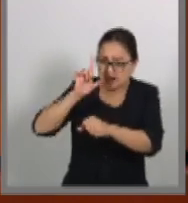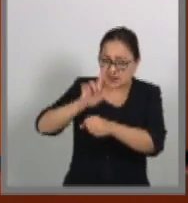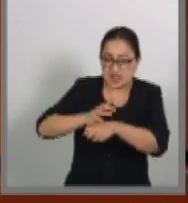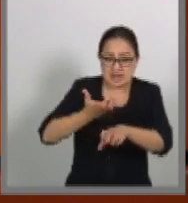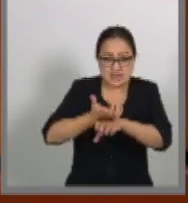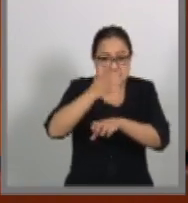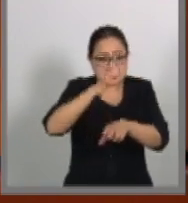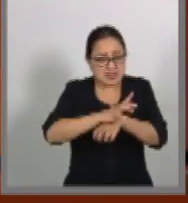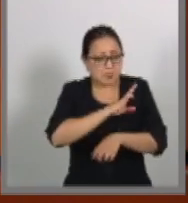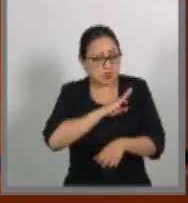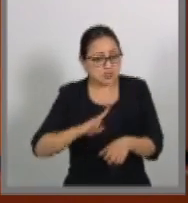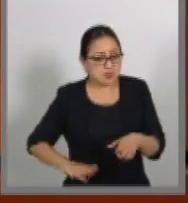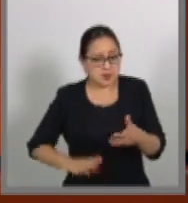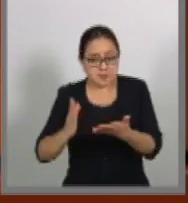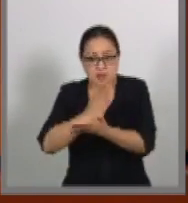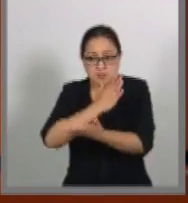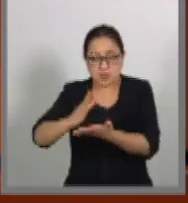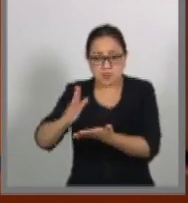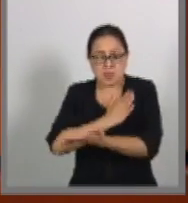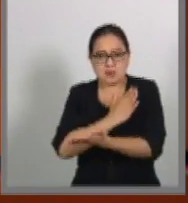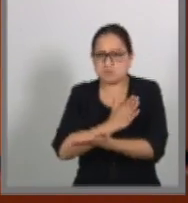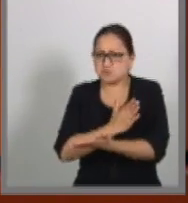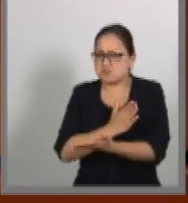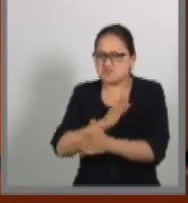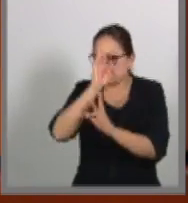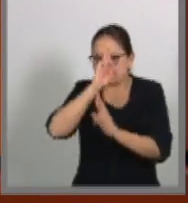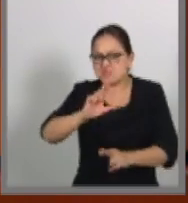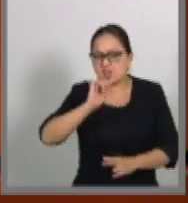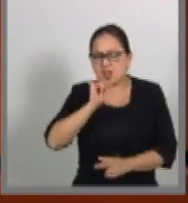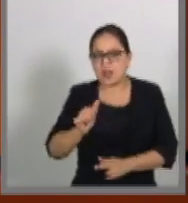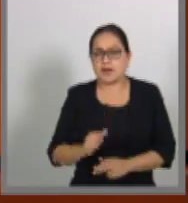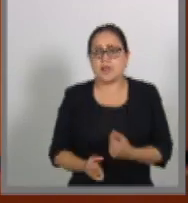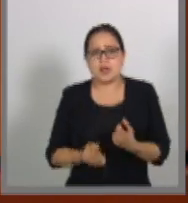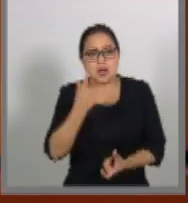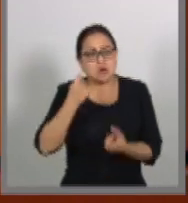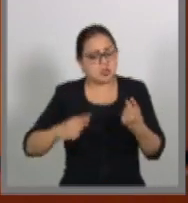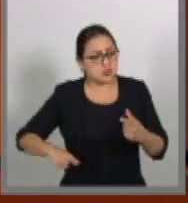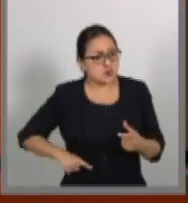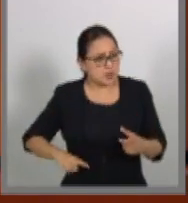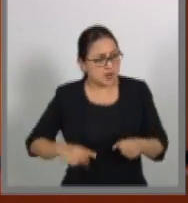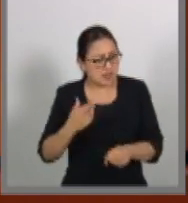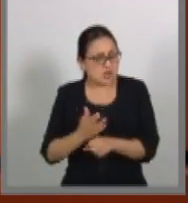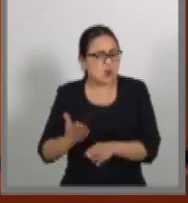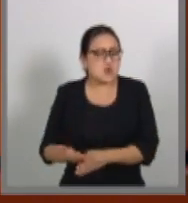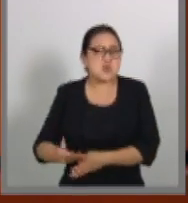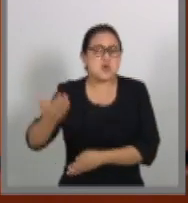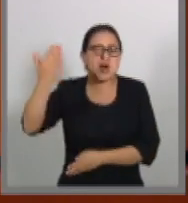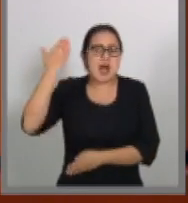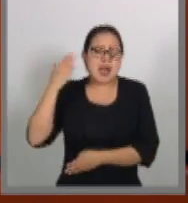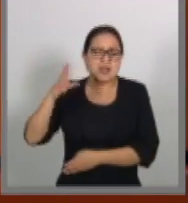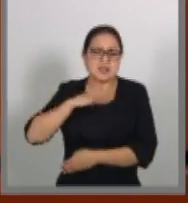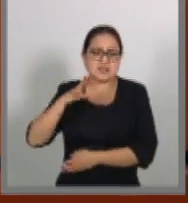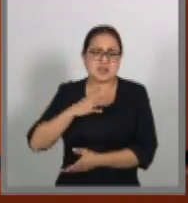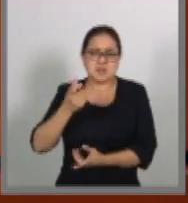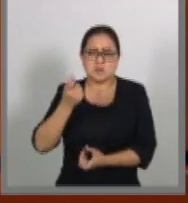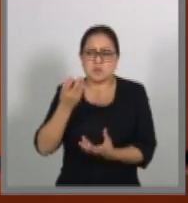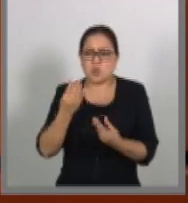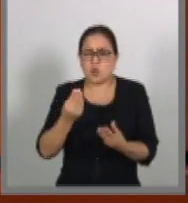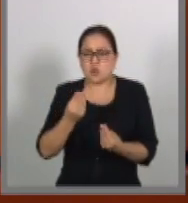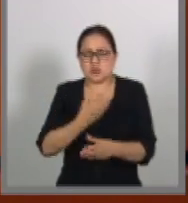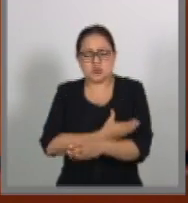presunimos de gobernadores algunos que lo hemos sido. En aquellos tiempos felices, dice un compañero,